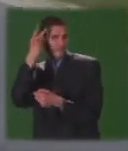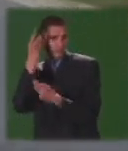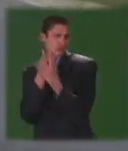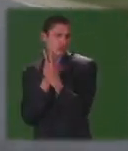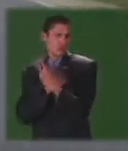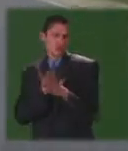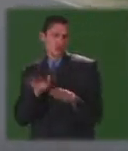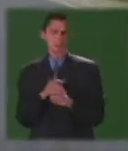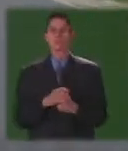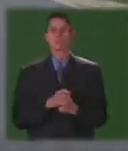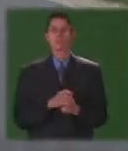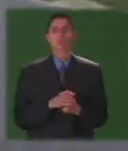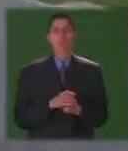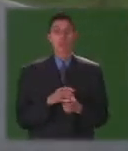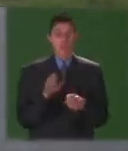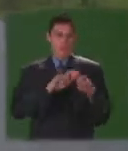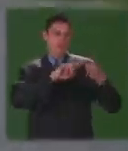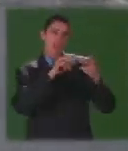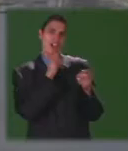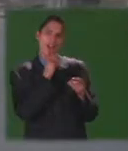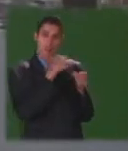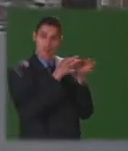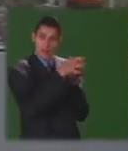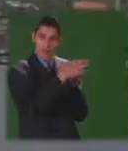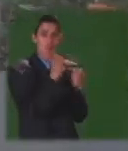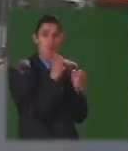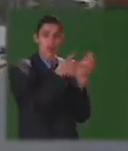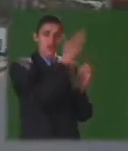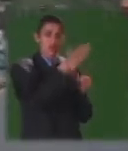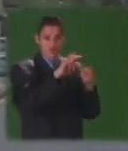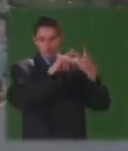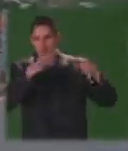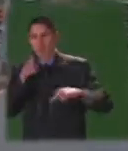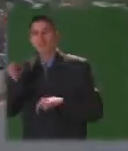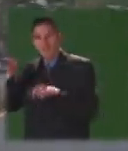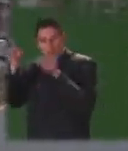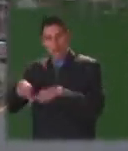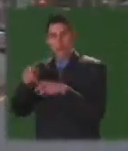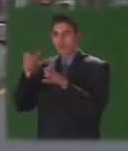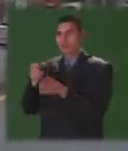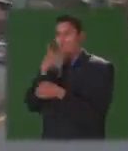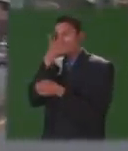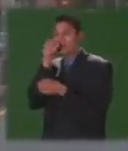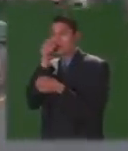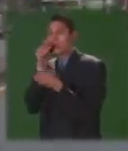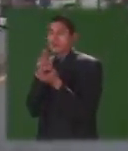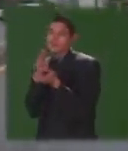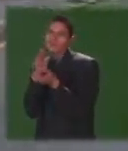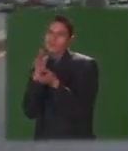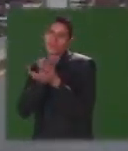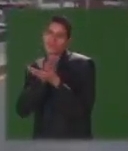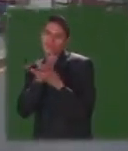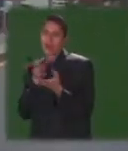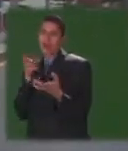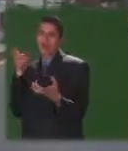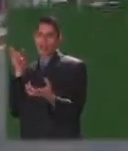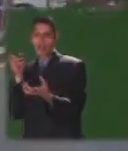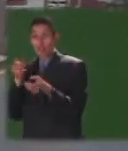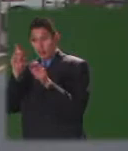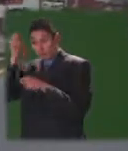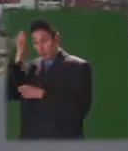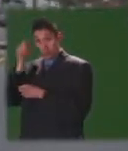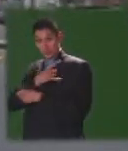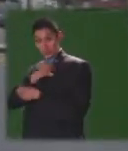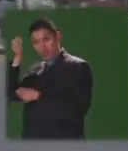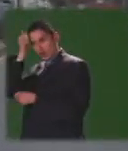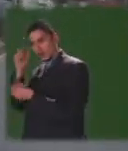contrario de lo que encontramos en Agua de Dios también se encuentra gente desplazada Las clases que allí apoya la Universidad Pedagógica Nacional